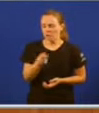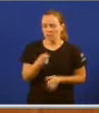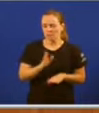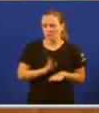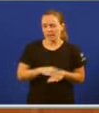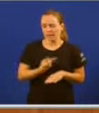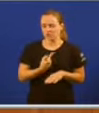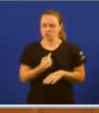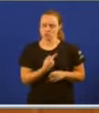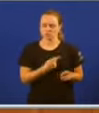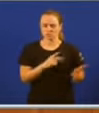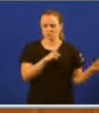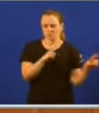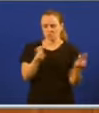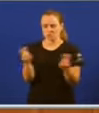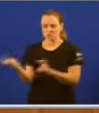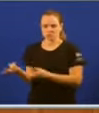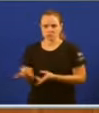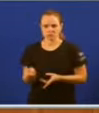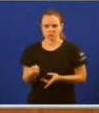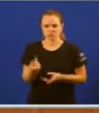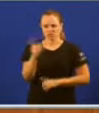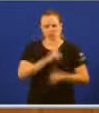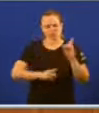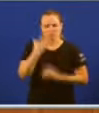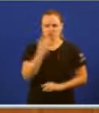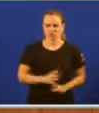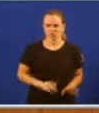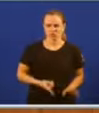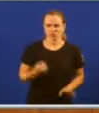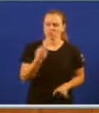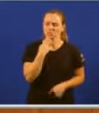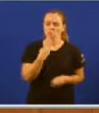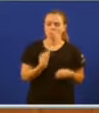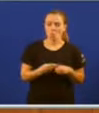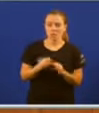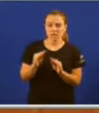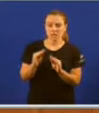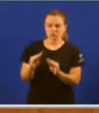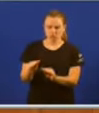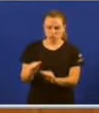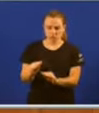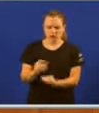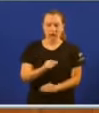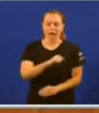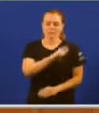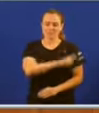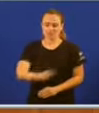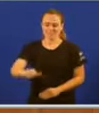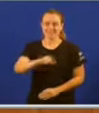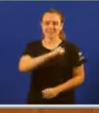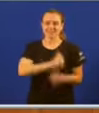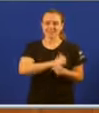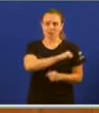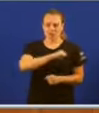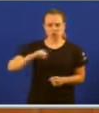titulares pero é que temos problemas moi serios. Como pode vostede decir que coas súas políticas os autónomos e as autónomas están mellor